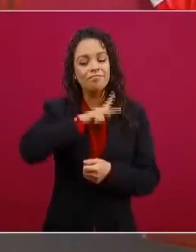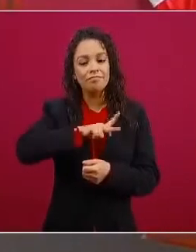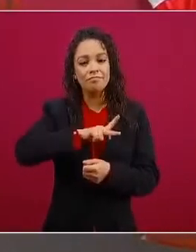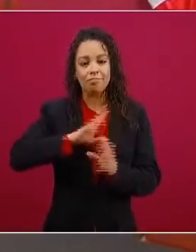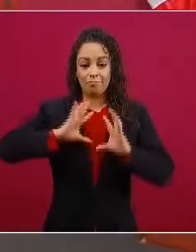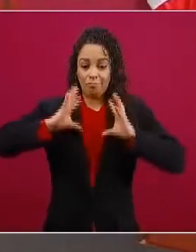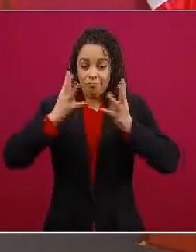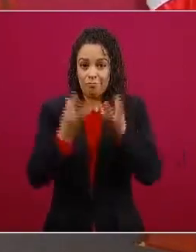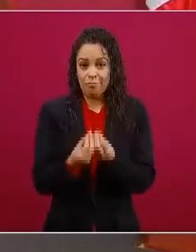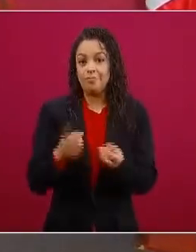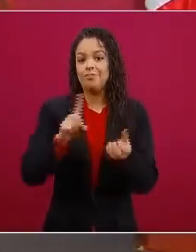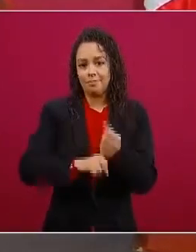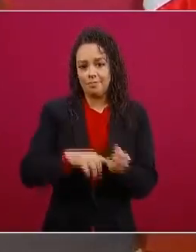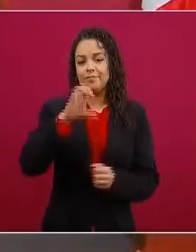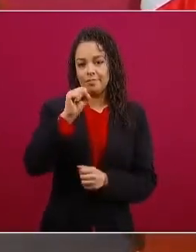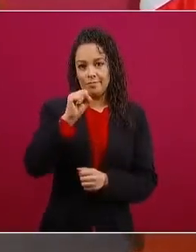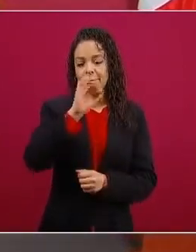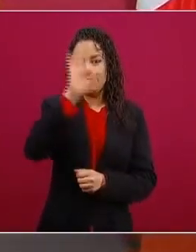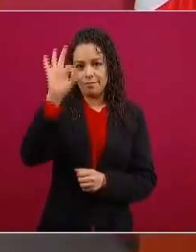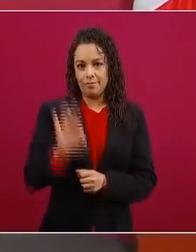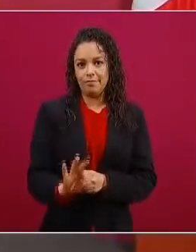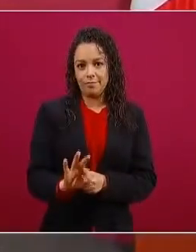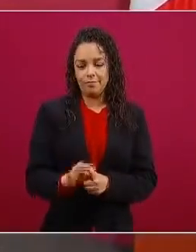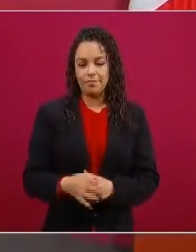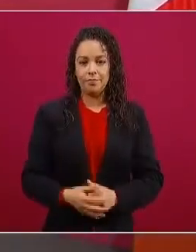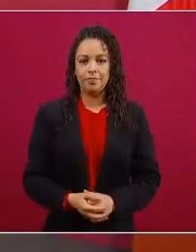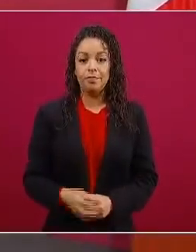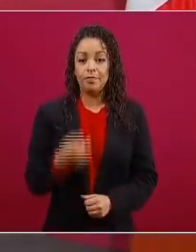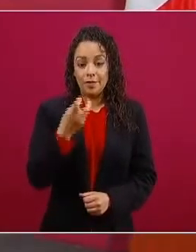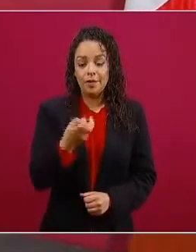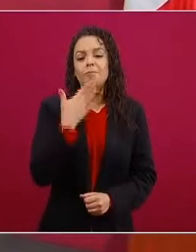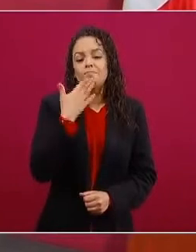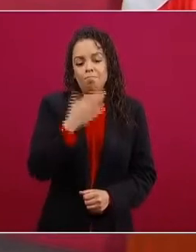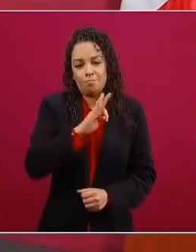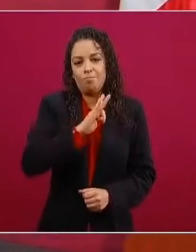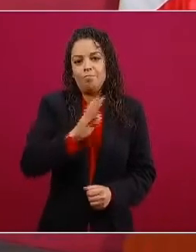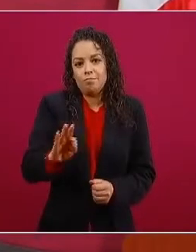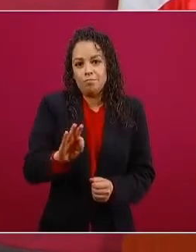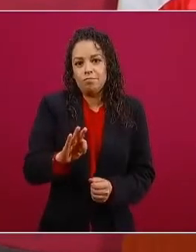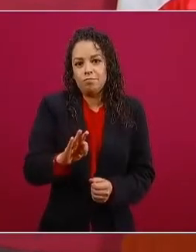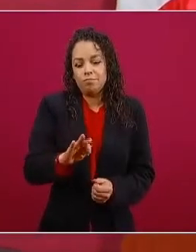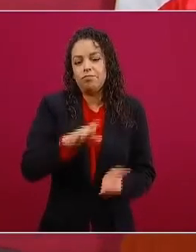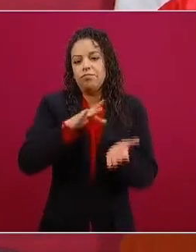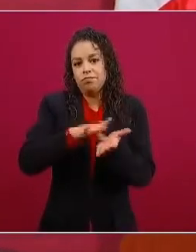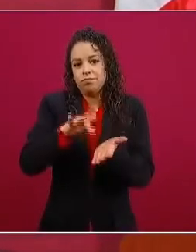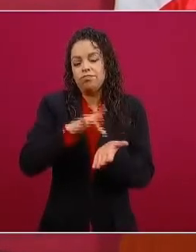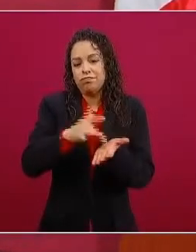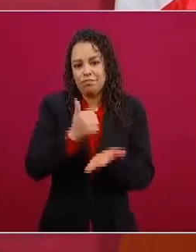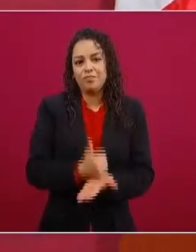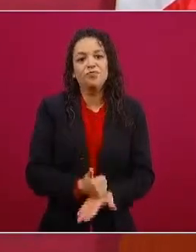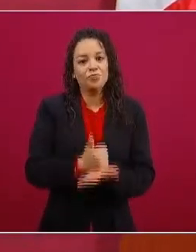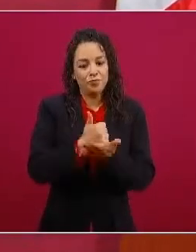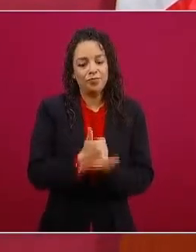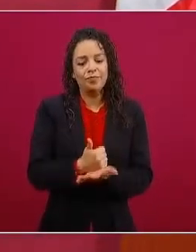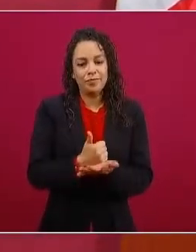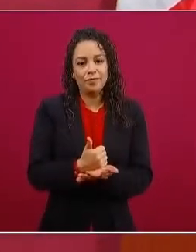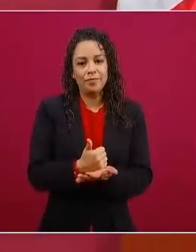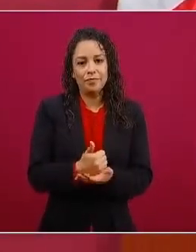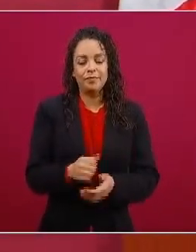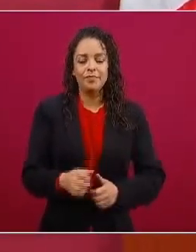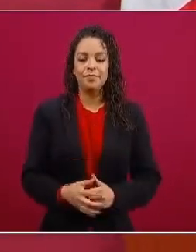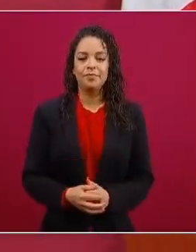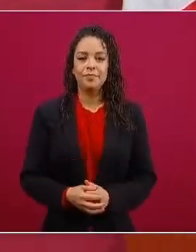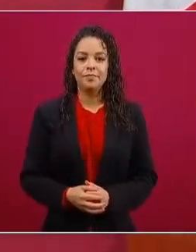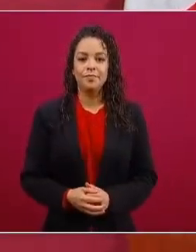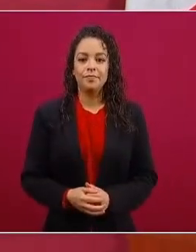Esto también nos ayuda. Y se